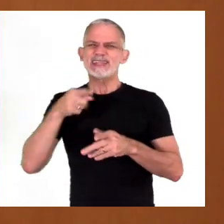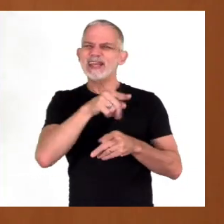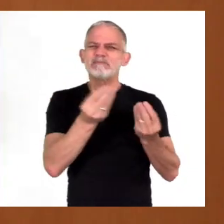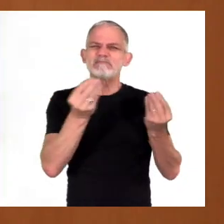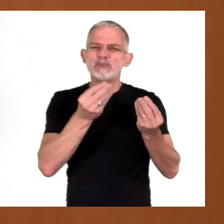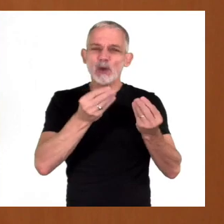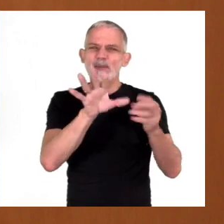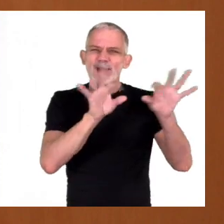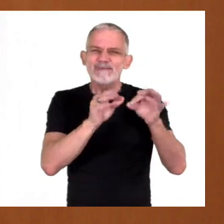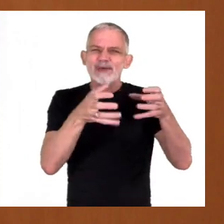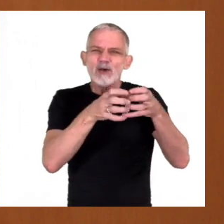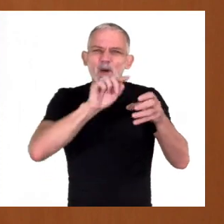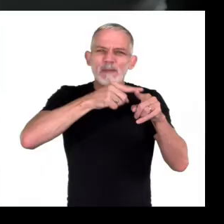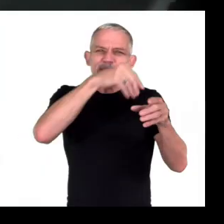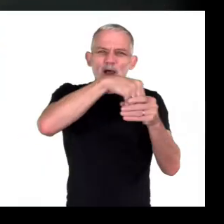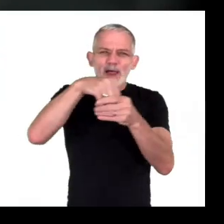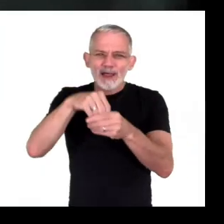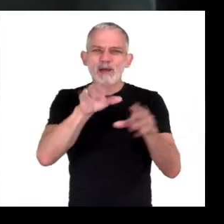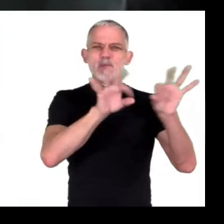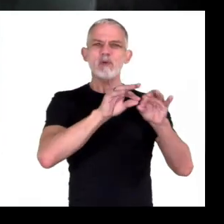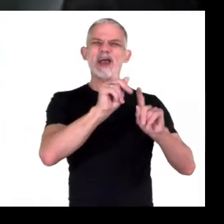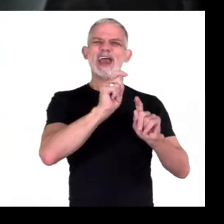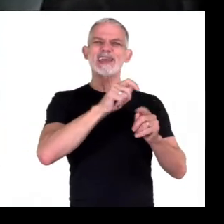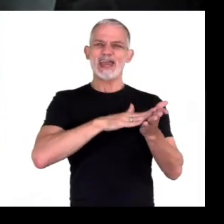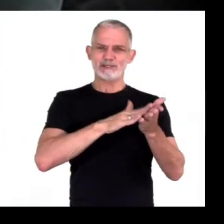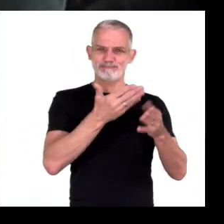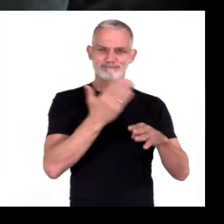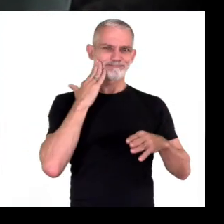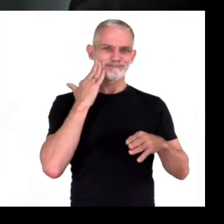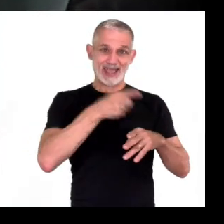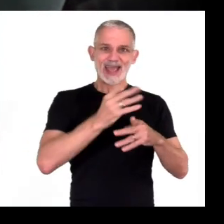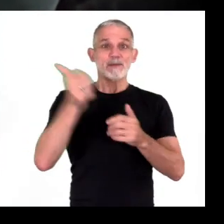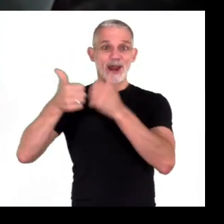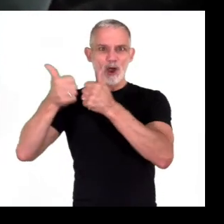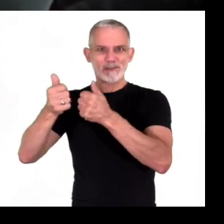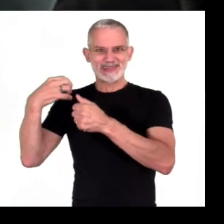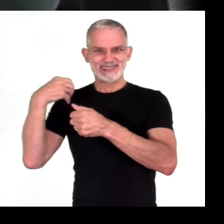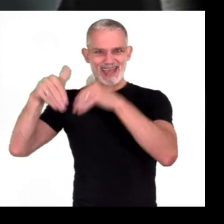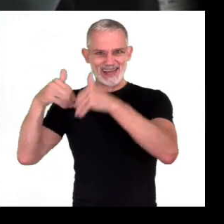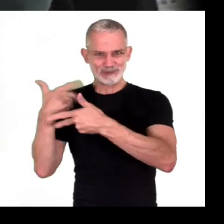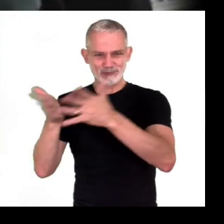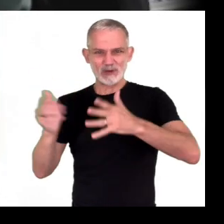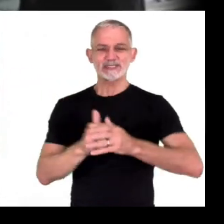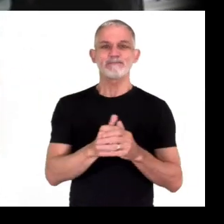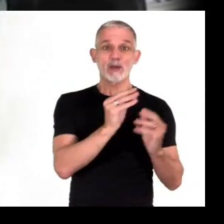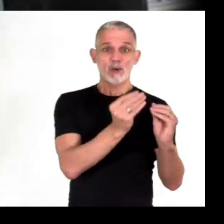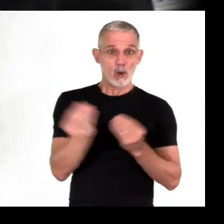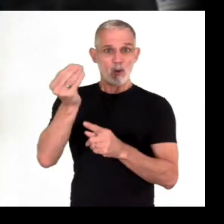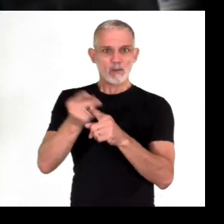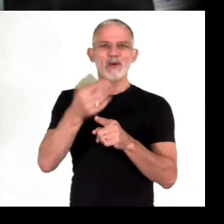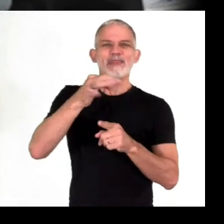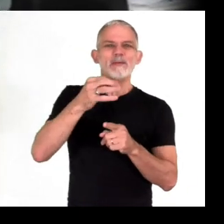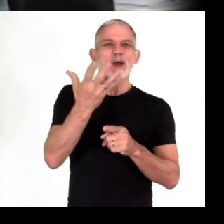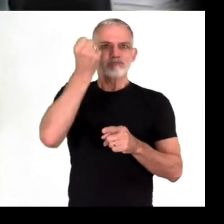objetivo definir las candidaturas de los partidos políticos y coaliciones para competir en las elecciones finales. Para pasar, deben conseguir al